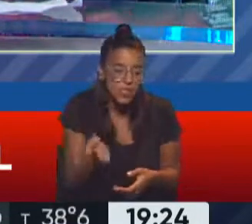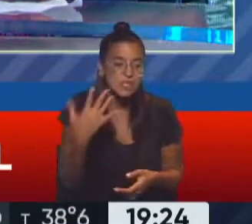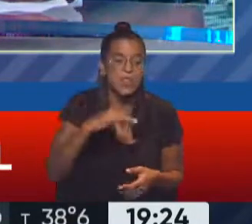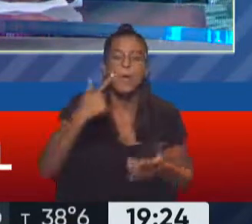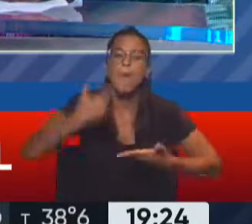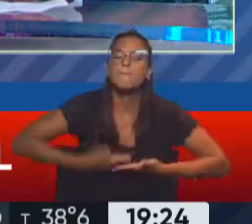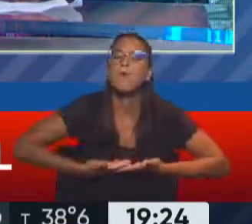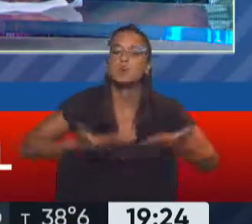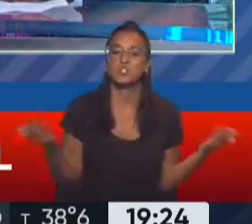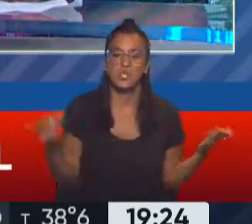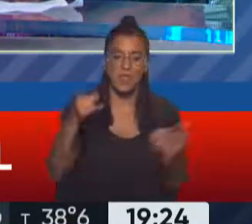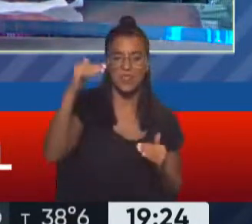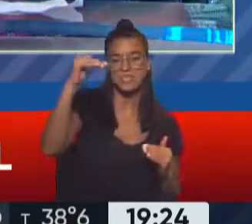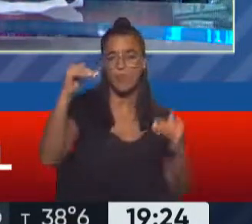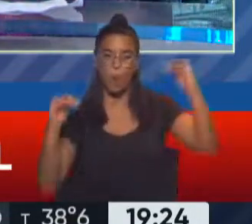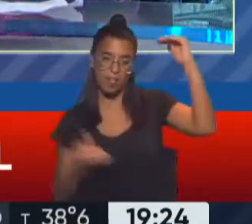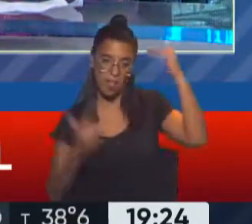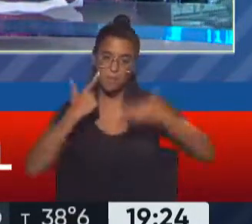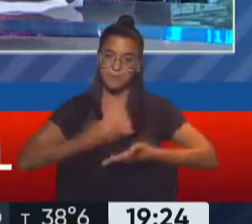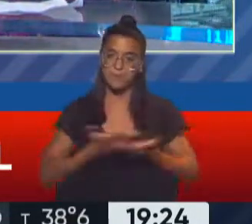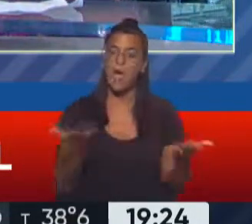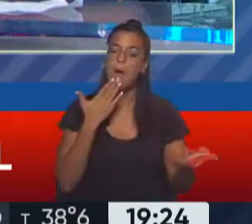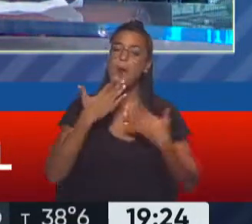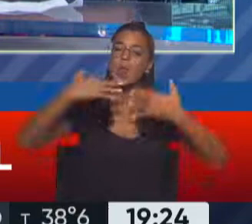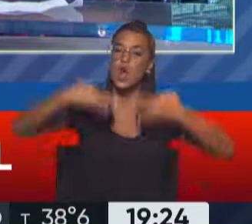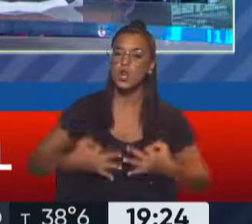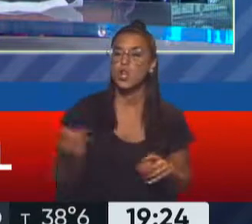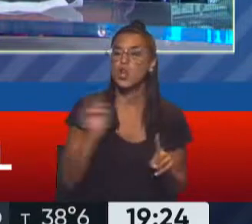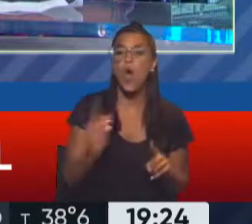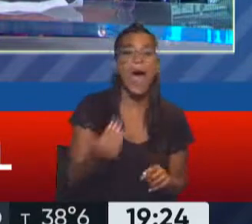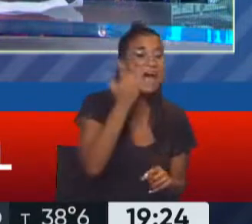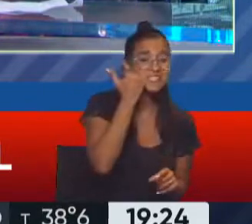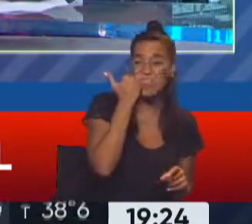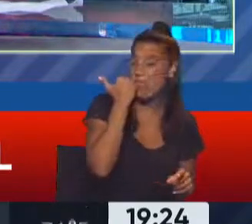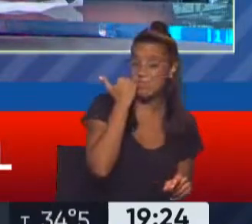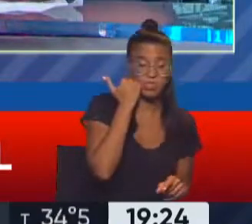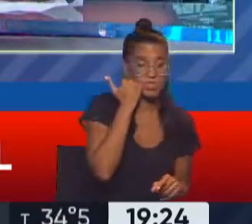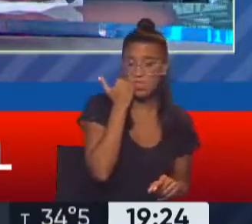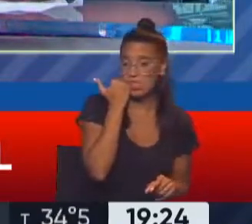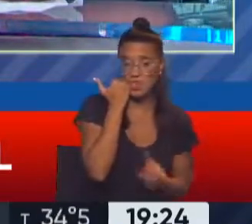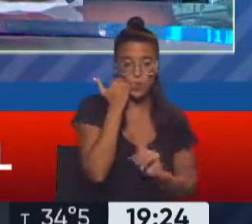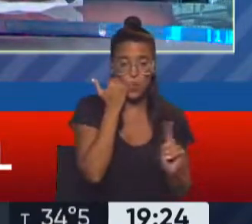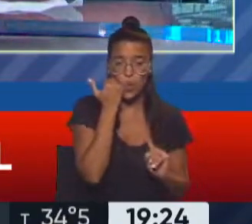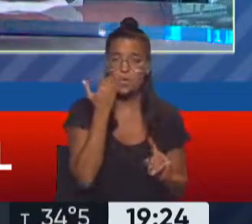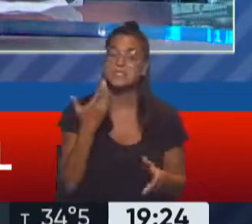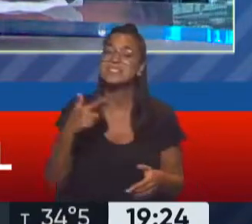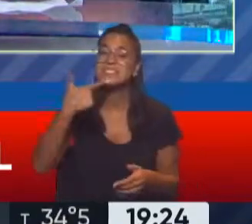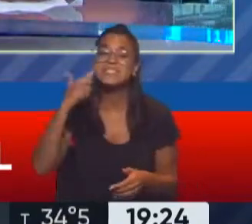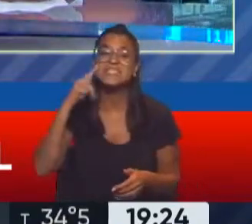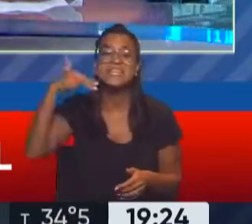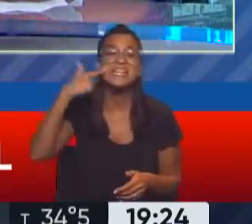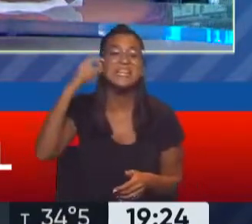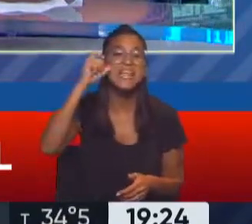visibilizar estas desigualdades, que hay que hablar correctamente. No hay que hablar de accidentes, sino que hay que hablar de siniestros.